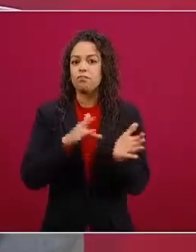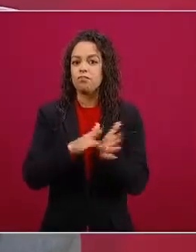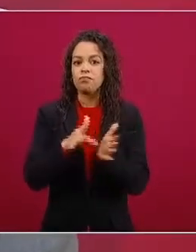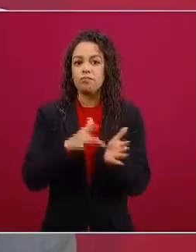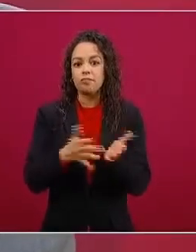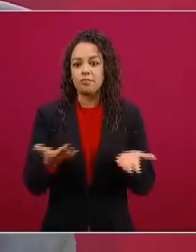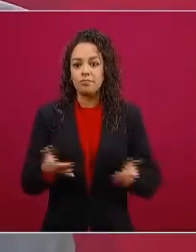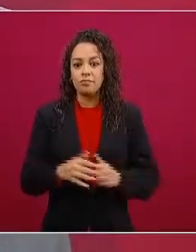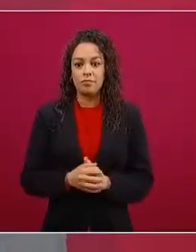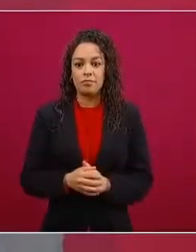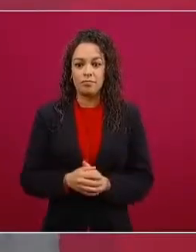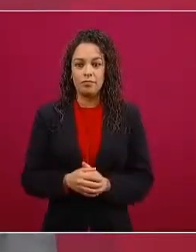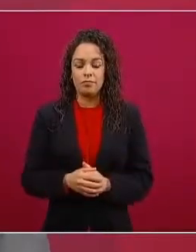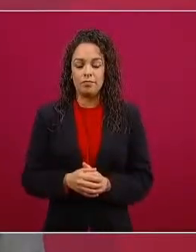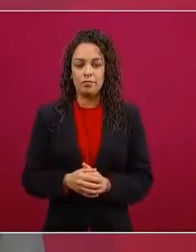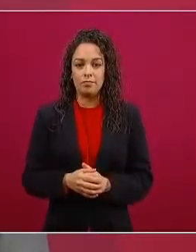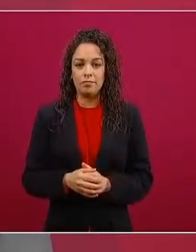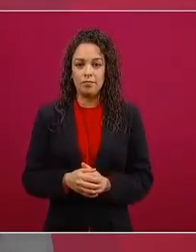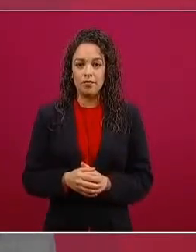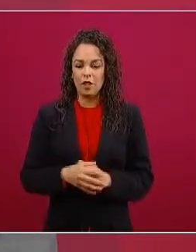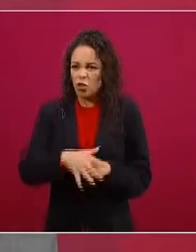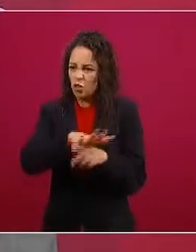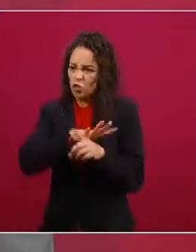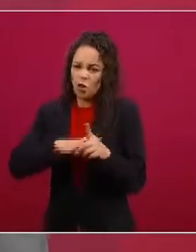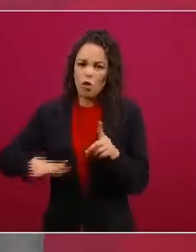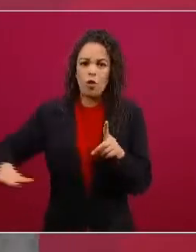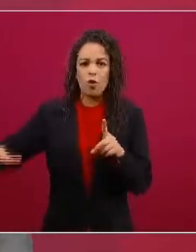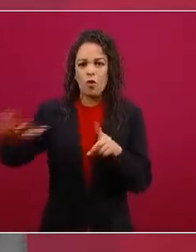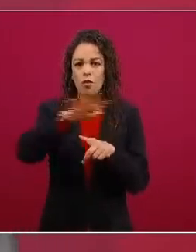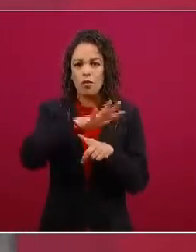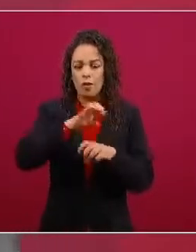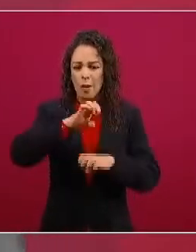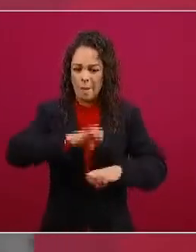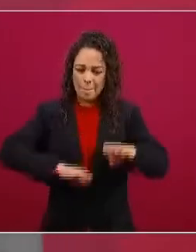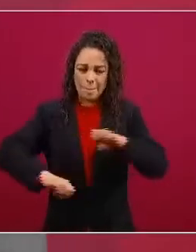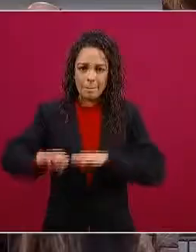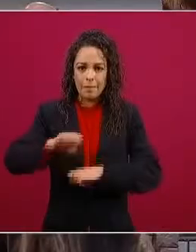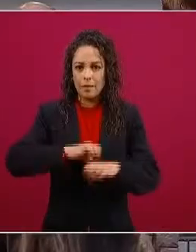a todos los empresarios